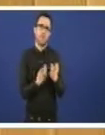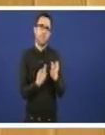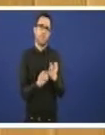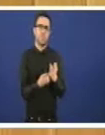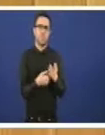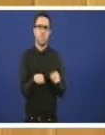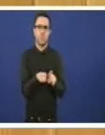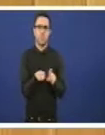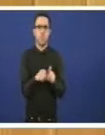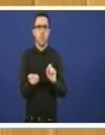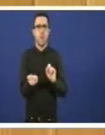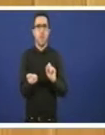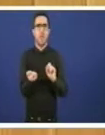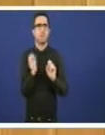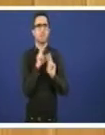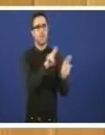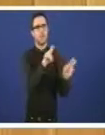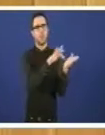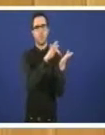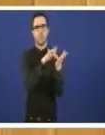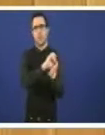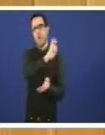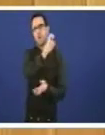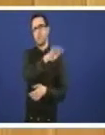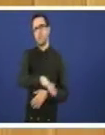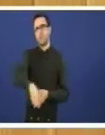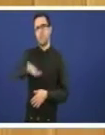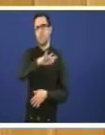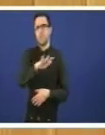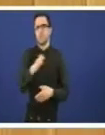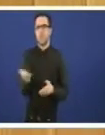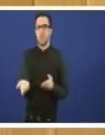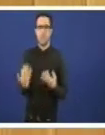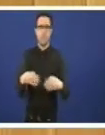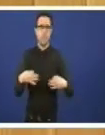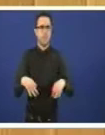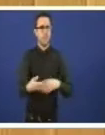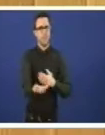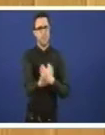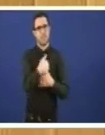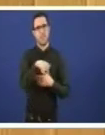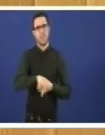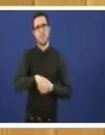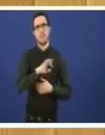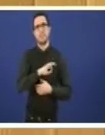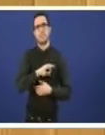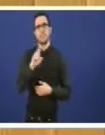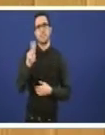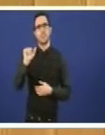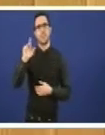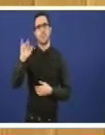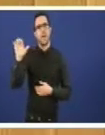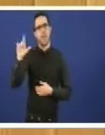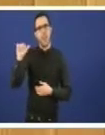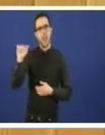dos que ven continuamente aquí a glosarnos o señor Varela, como que siguen o mesmo modelo que Caliza, aquí